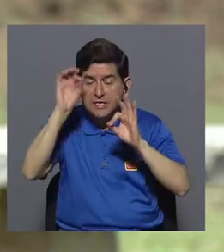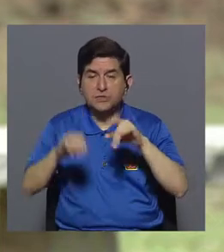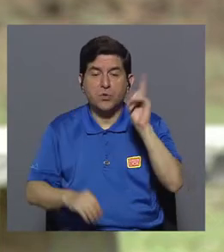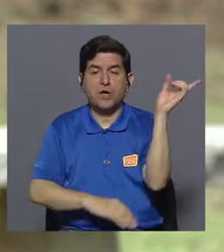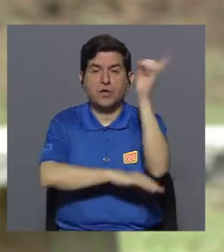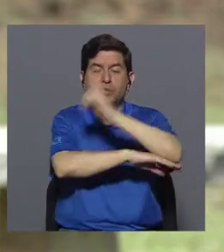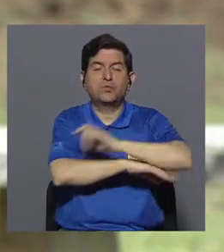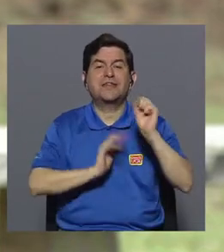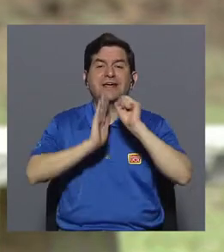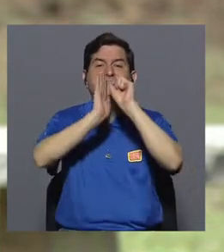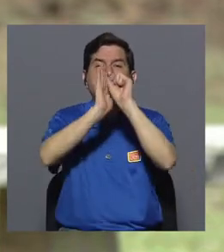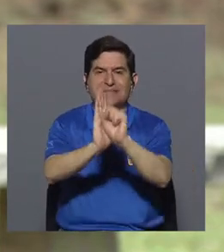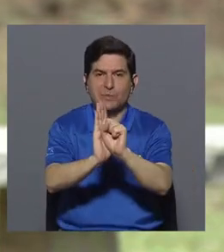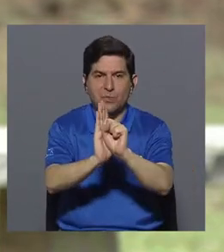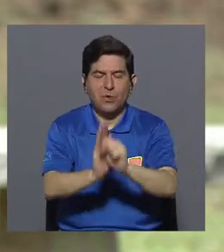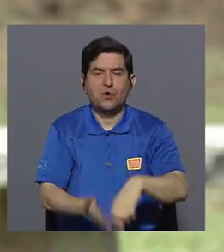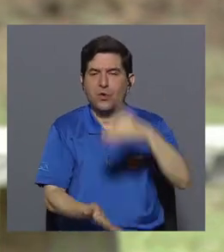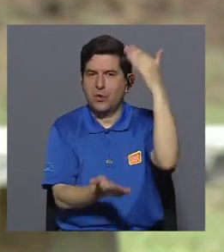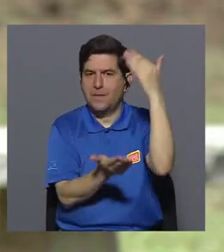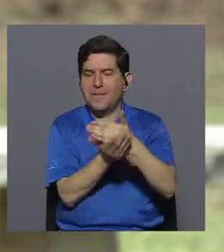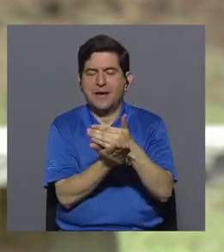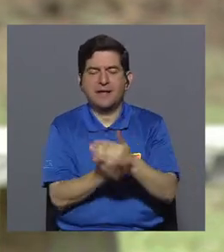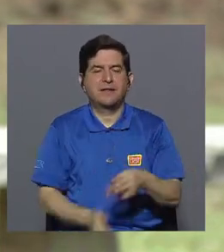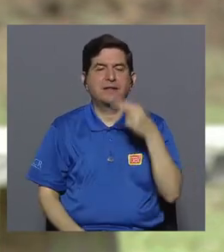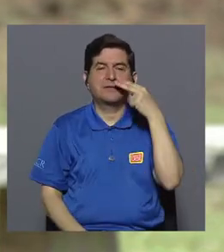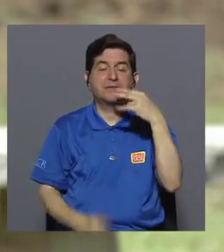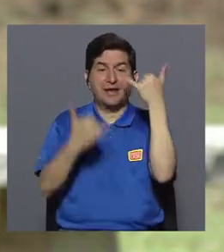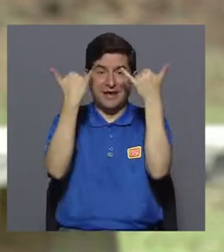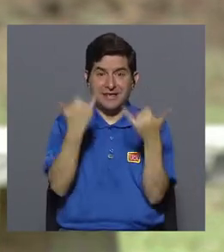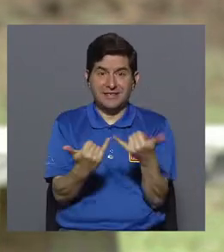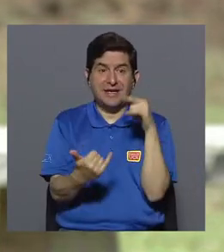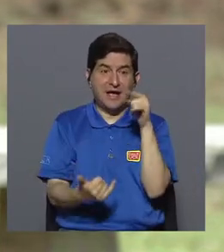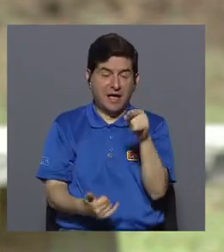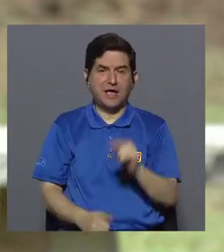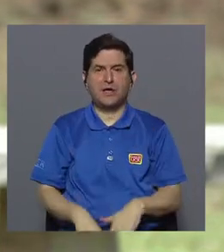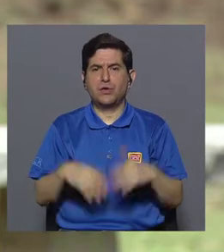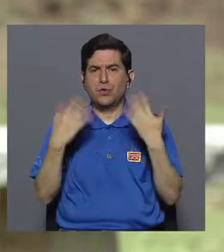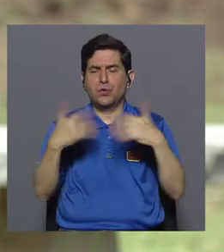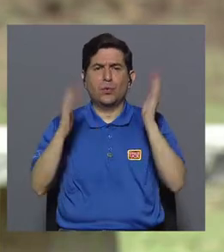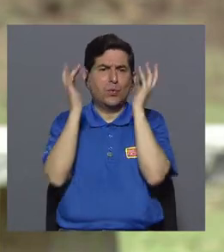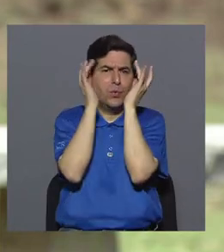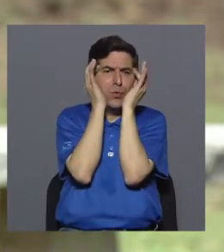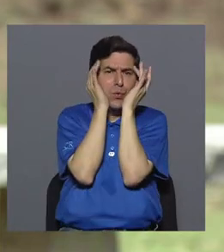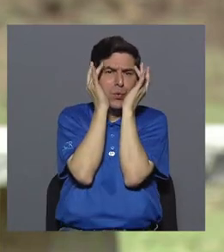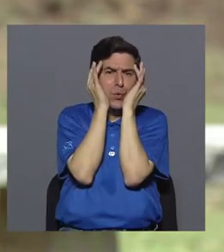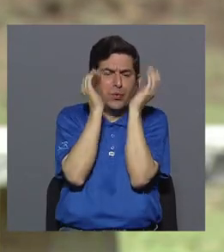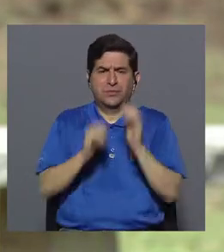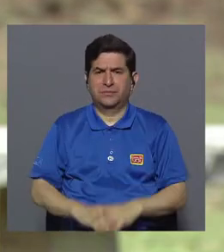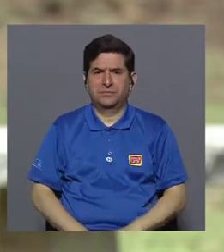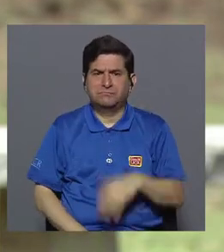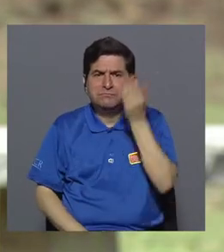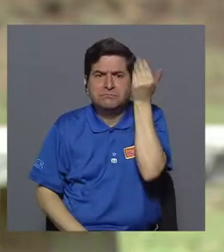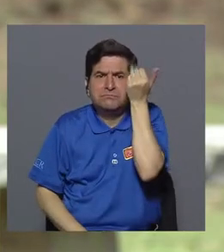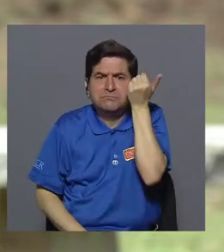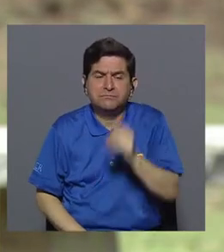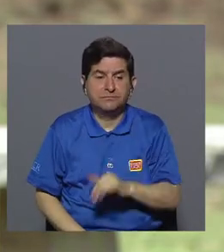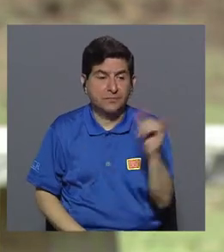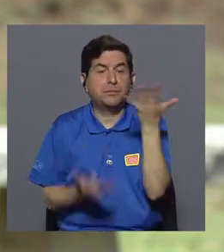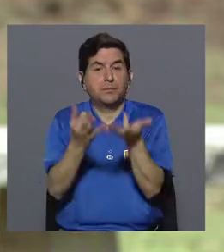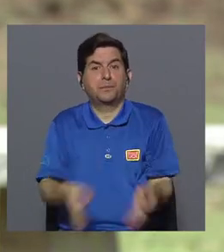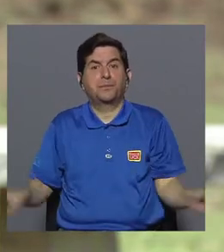escogiendo un día simbólico para dejar de fumar, ya solo ese hecho a ellos les genera muchísima ansiedad porque ya